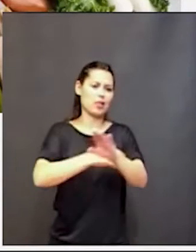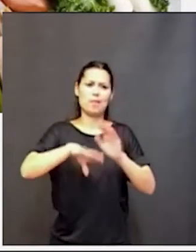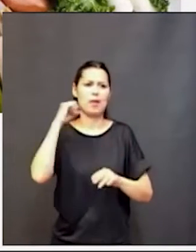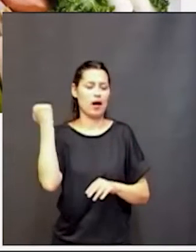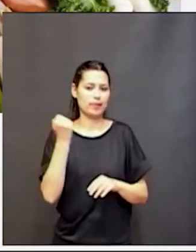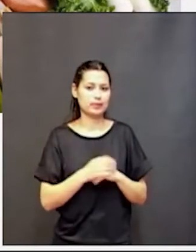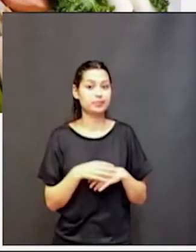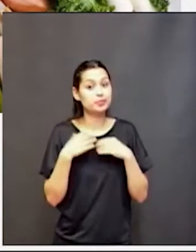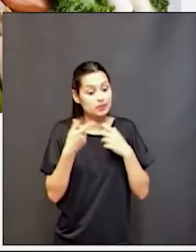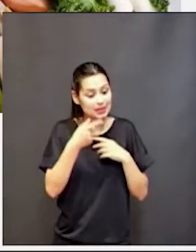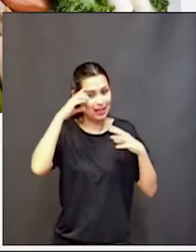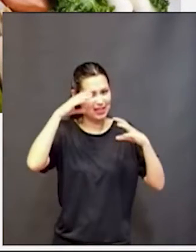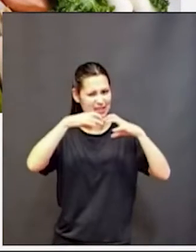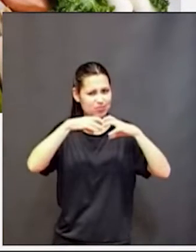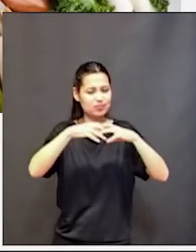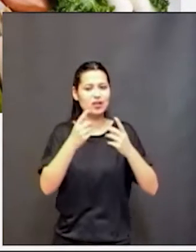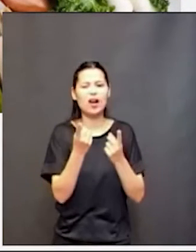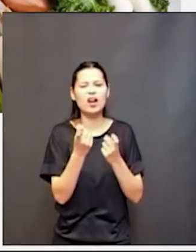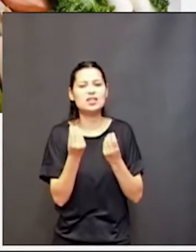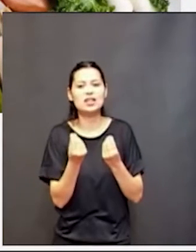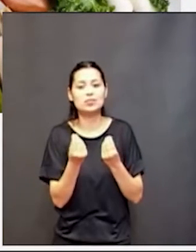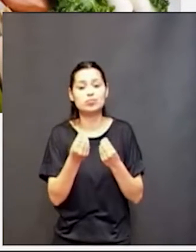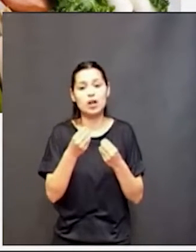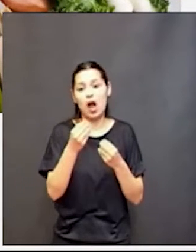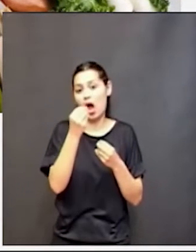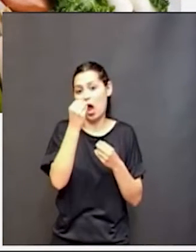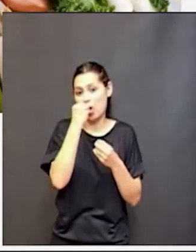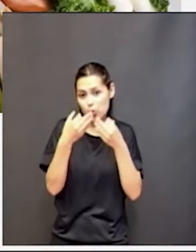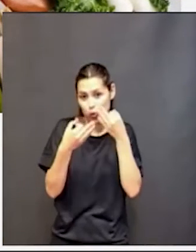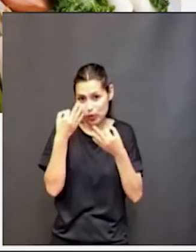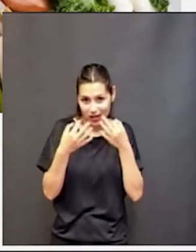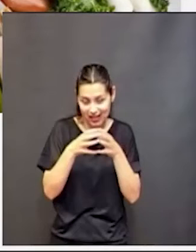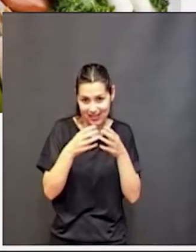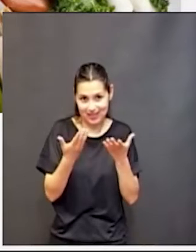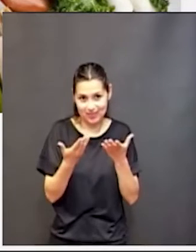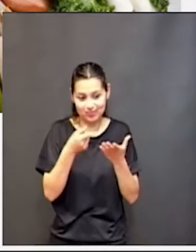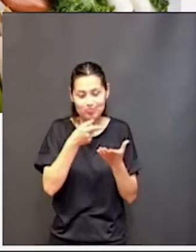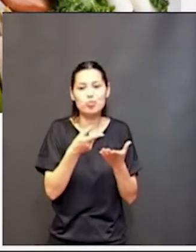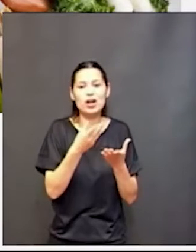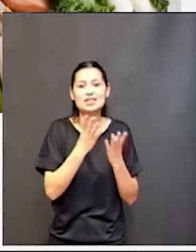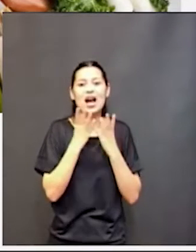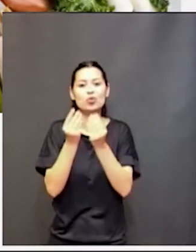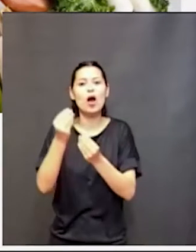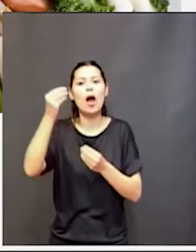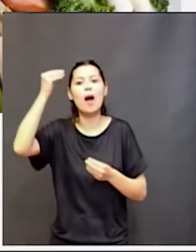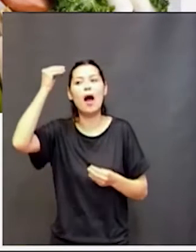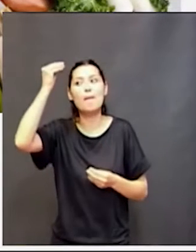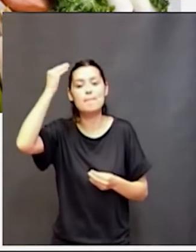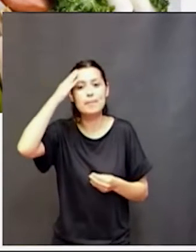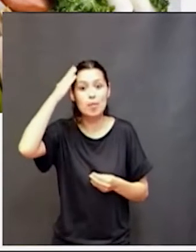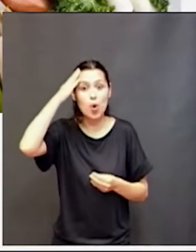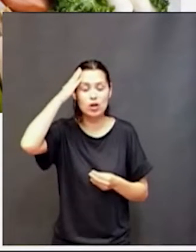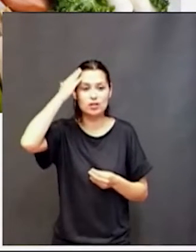esto destaca el papel de la nutrición en el aprendizaje y en la memoria ¿sí? Hoy van a hablar un montón de especialistas